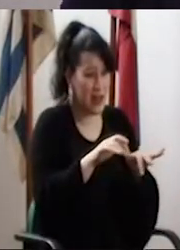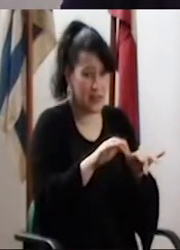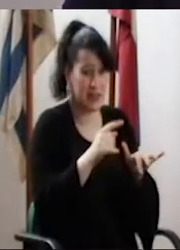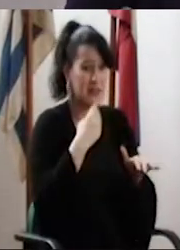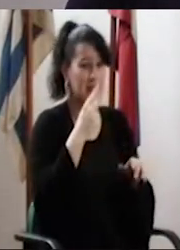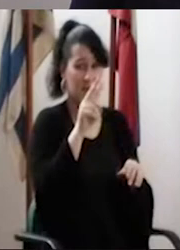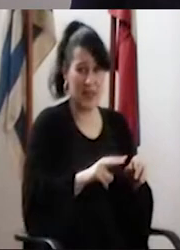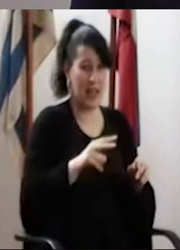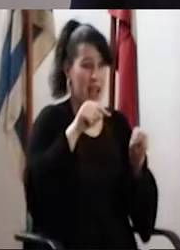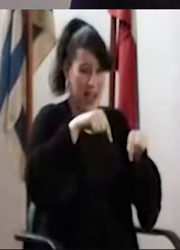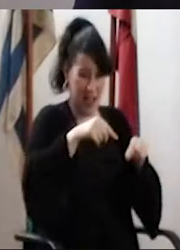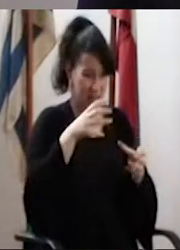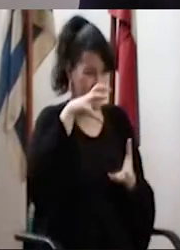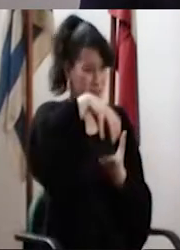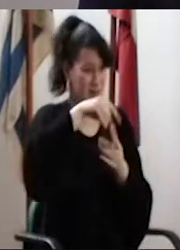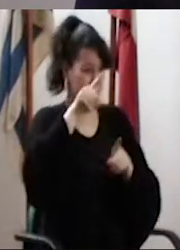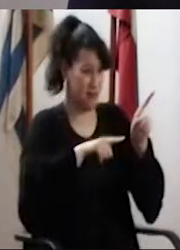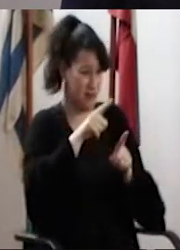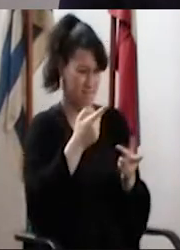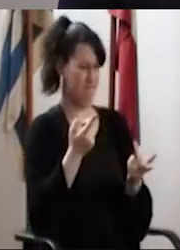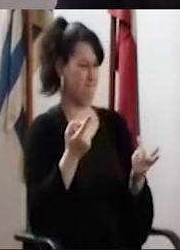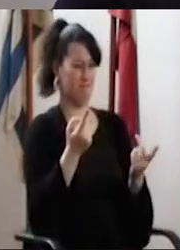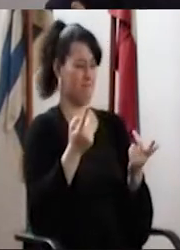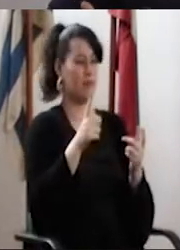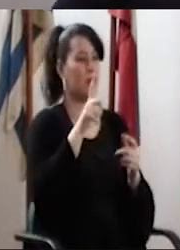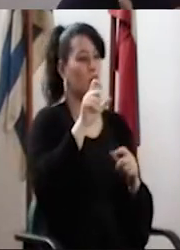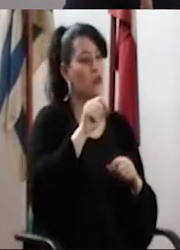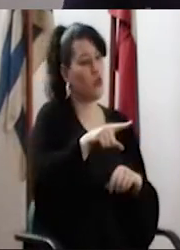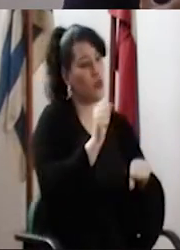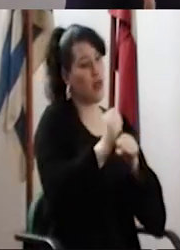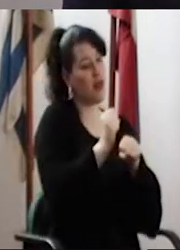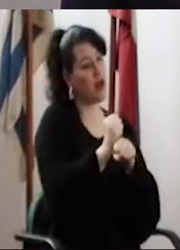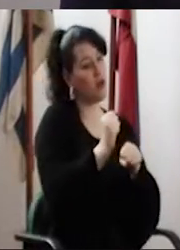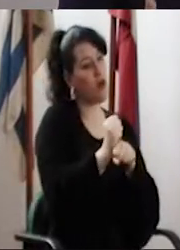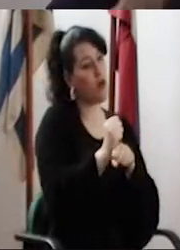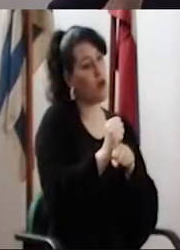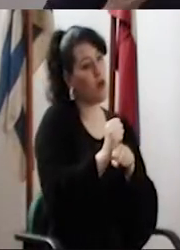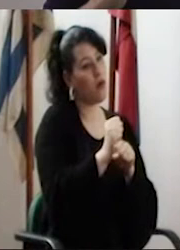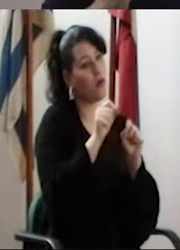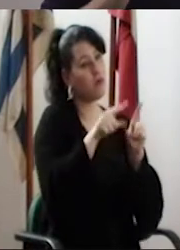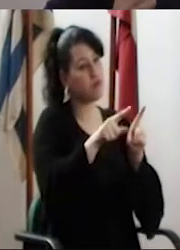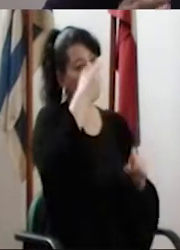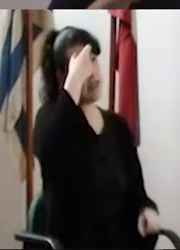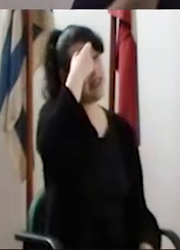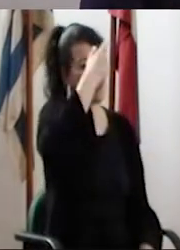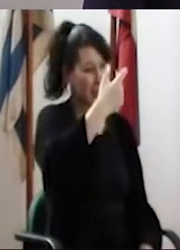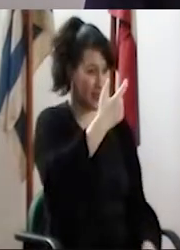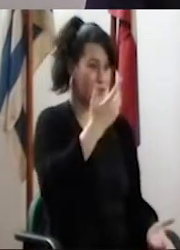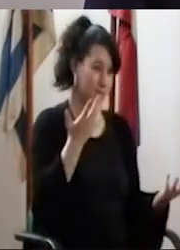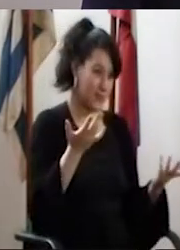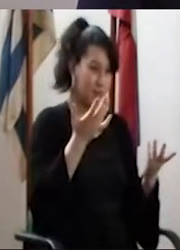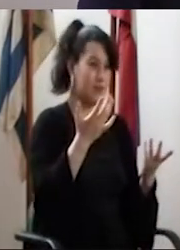informática en veterinaria para justificar su cargo? No, tal vez lo más lógico sea que ese cargo pase a ser un cargo